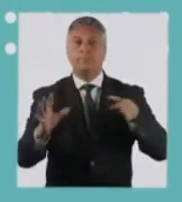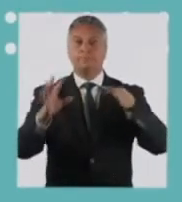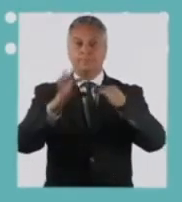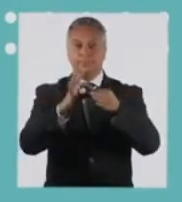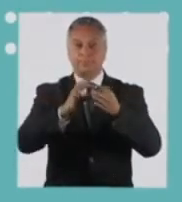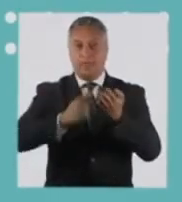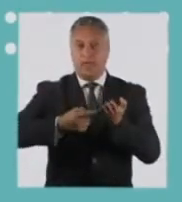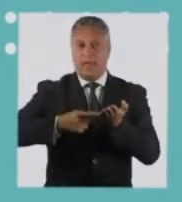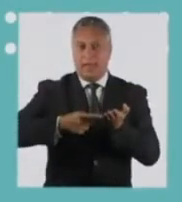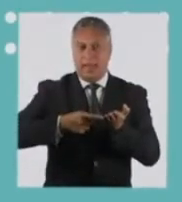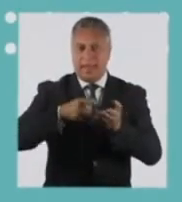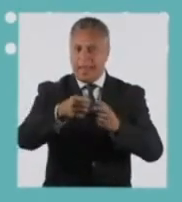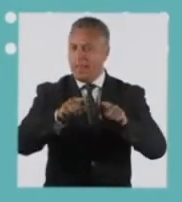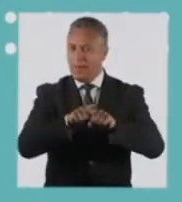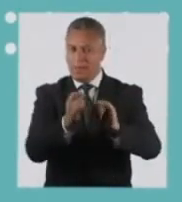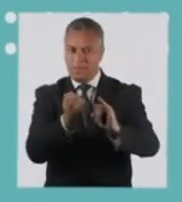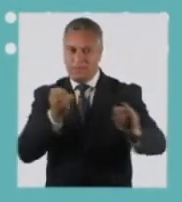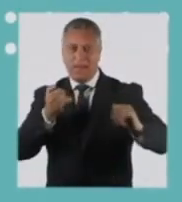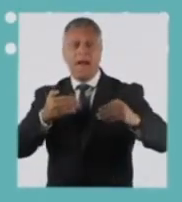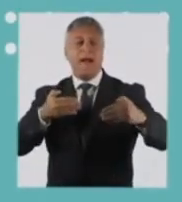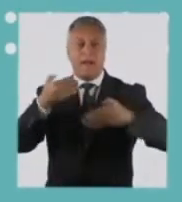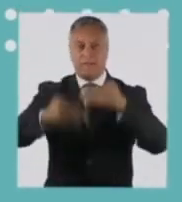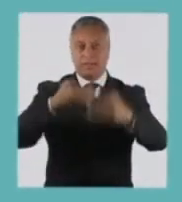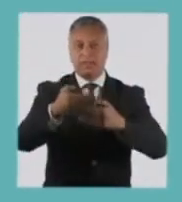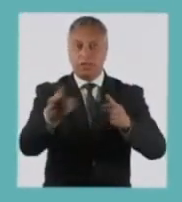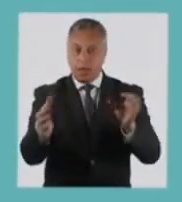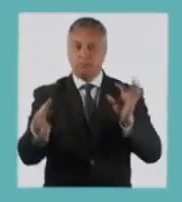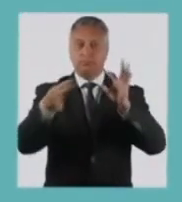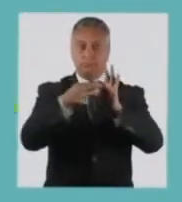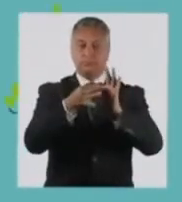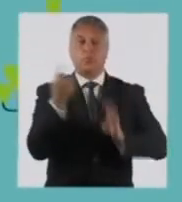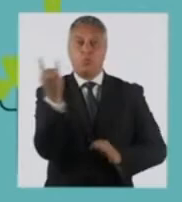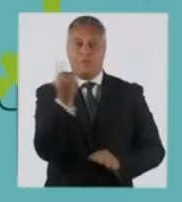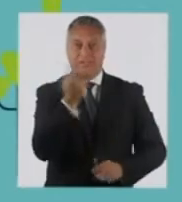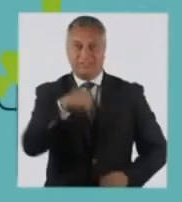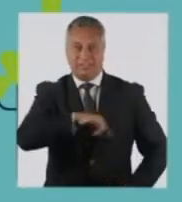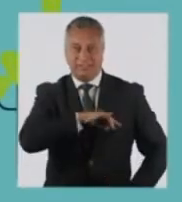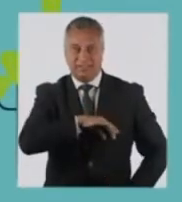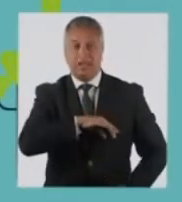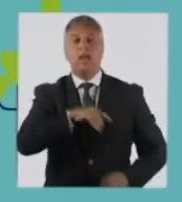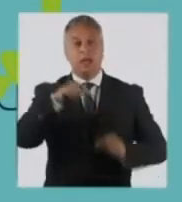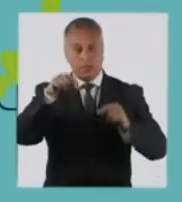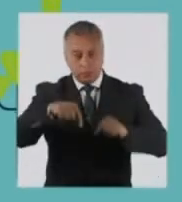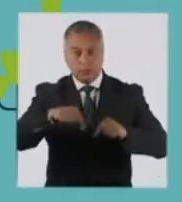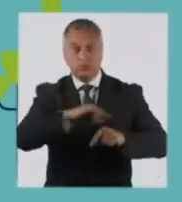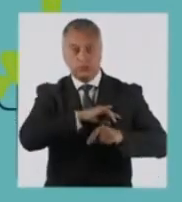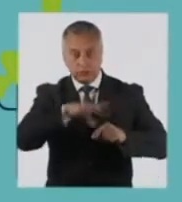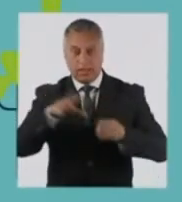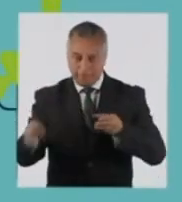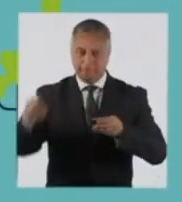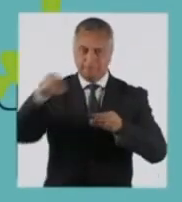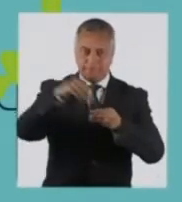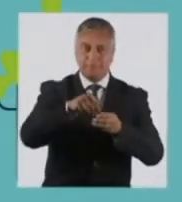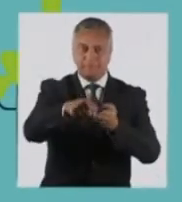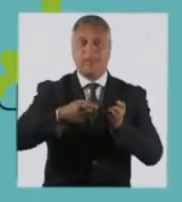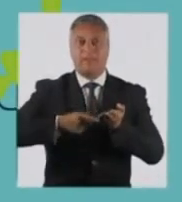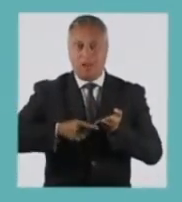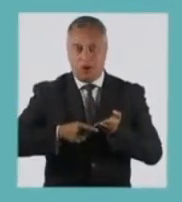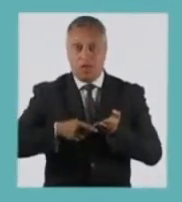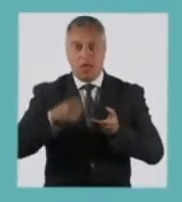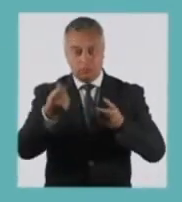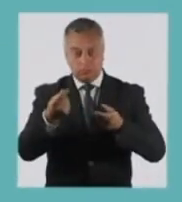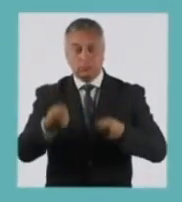se hará en una alianza de la ingeniería avanzada existente en el mundo con nuestras universidades, incorporando a Chile en esa tecnología.